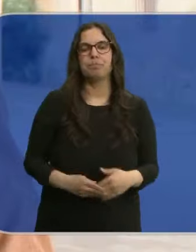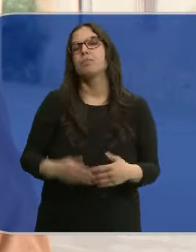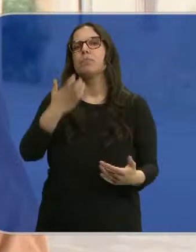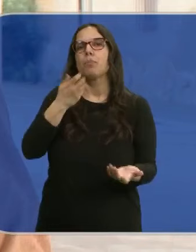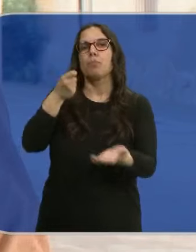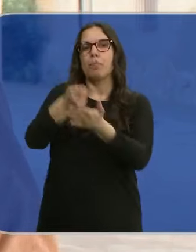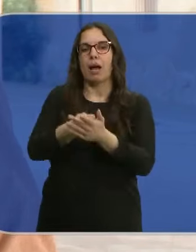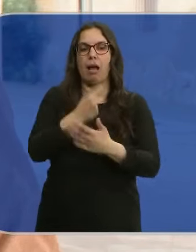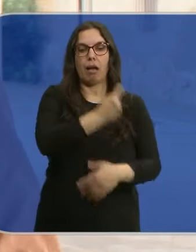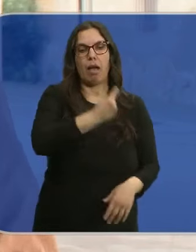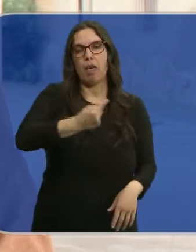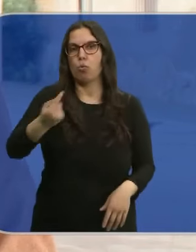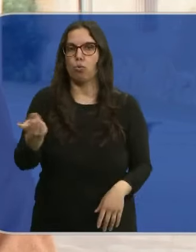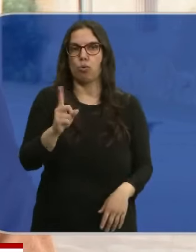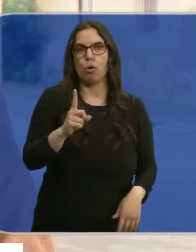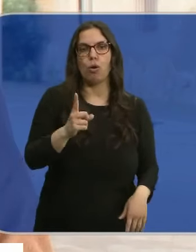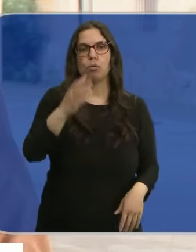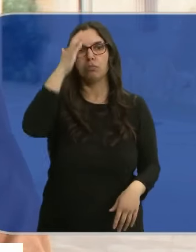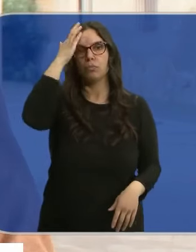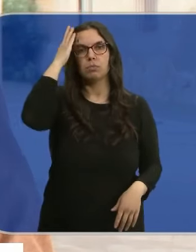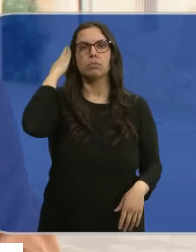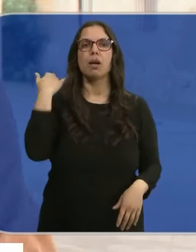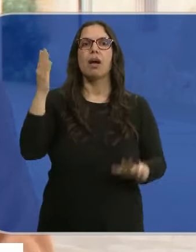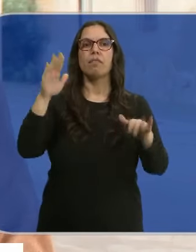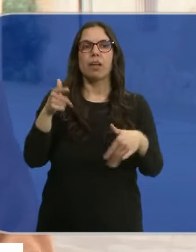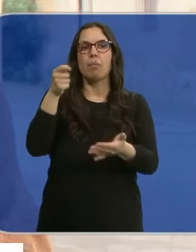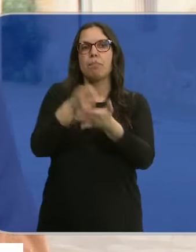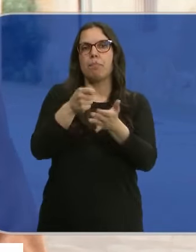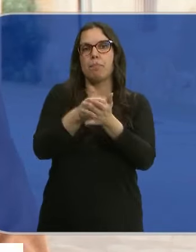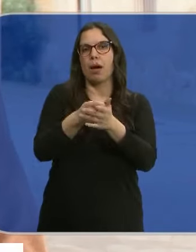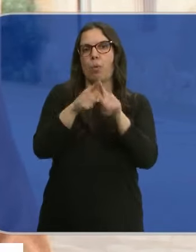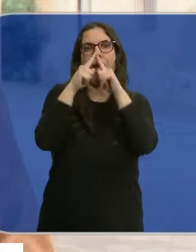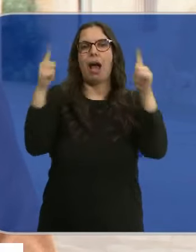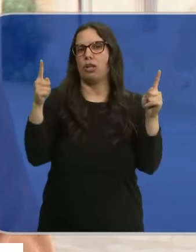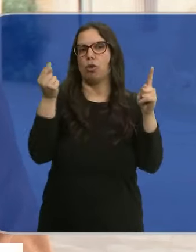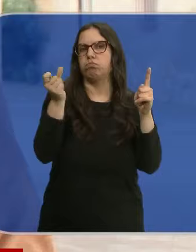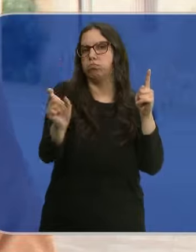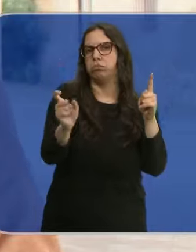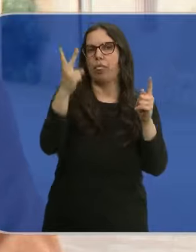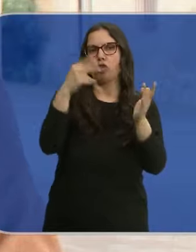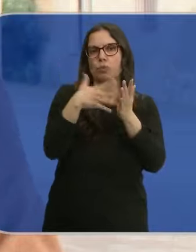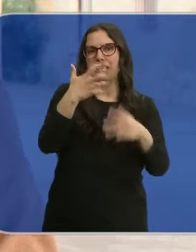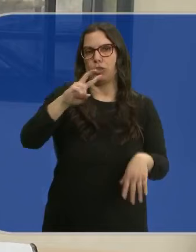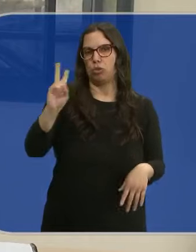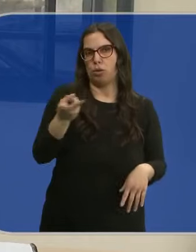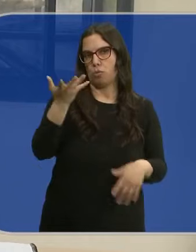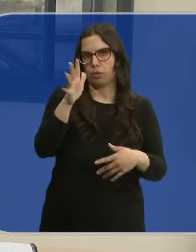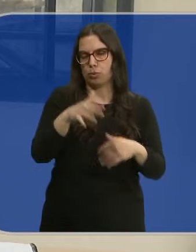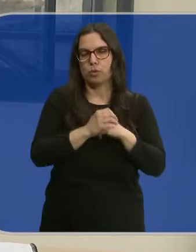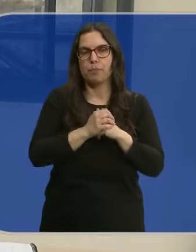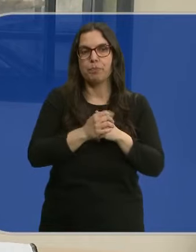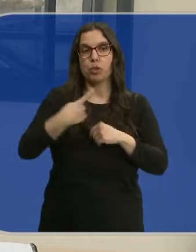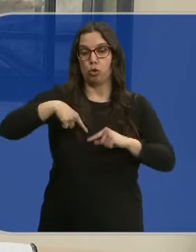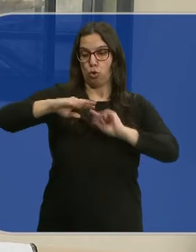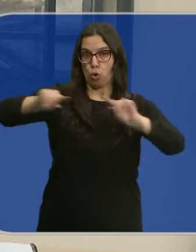pagar por actuación, pagamos un canon anual de cerca de 2.500 euros. Nosotros